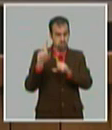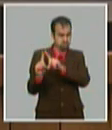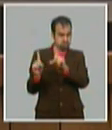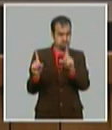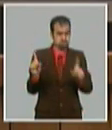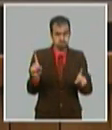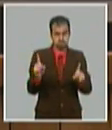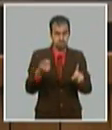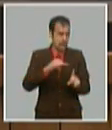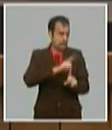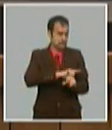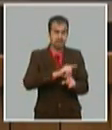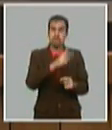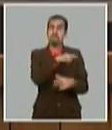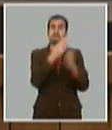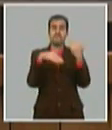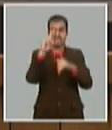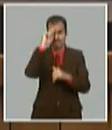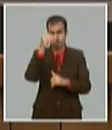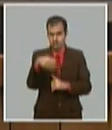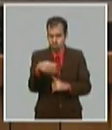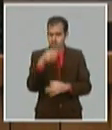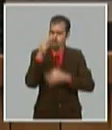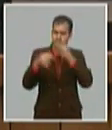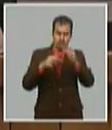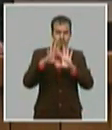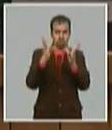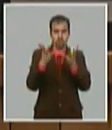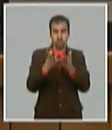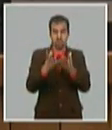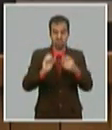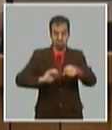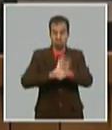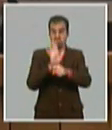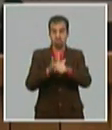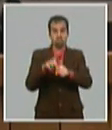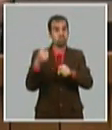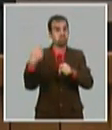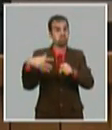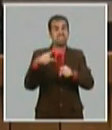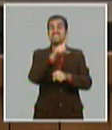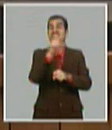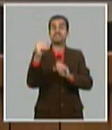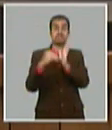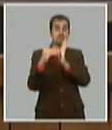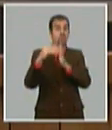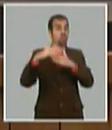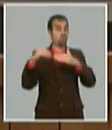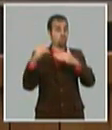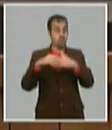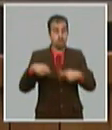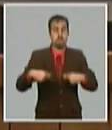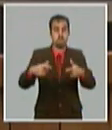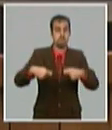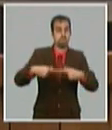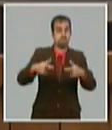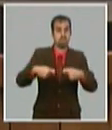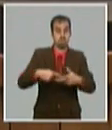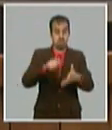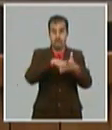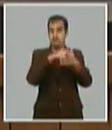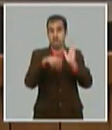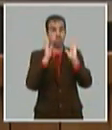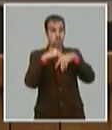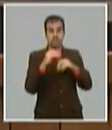aquí por nuestro ministro de salud pública la COVID nos ha costado más de 100 millones de dólares que no teníamos planificados